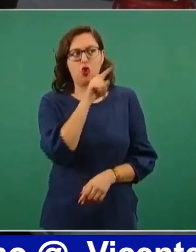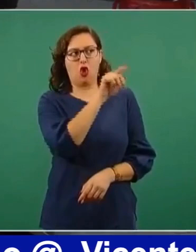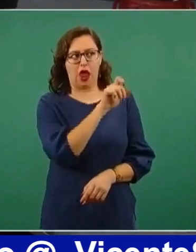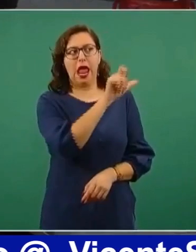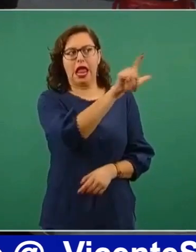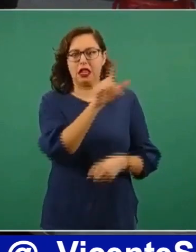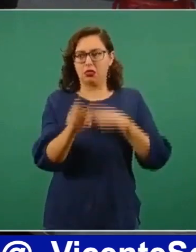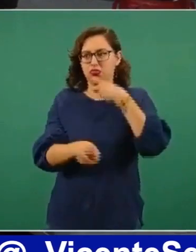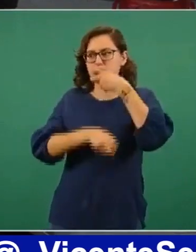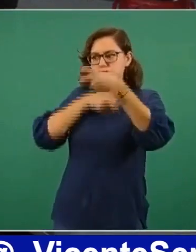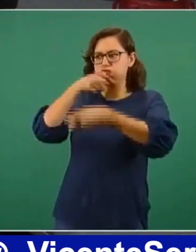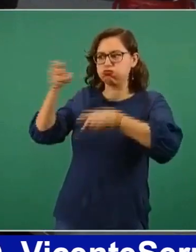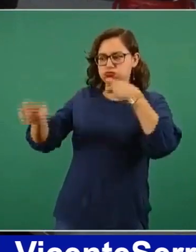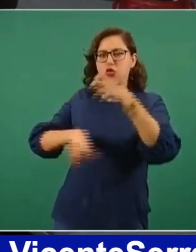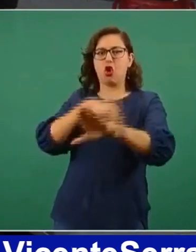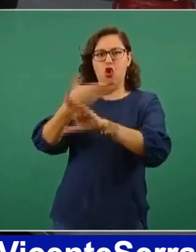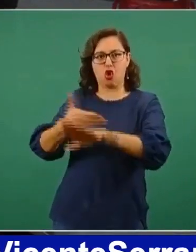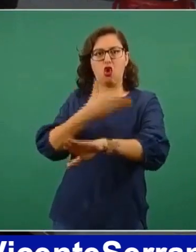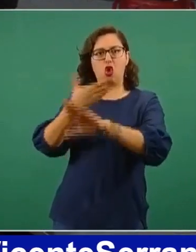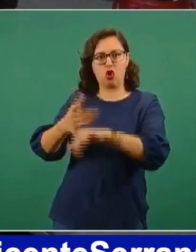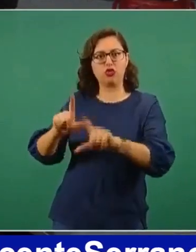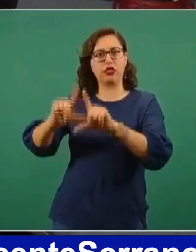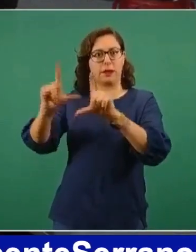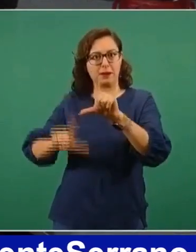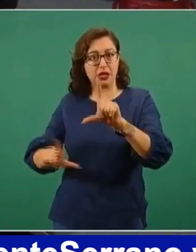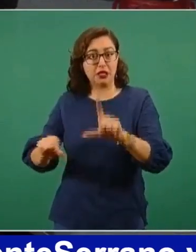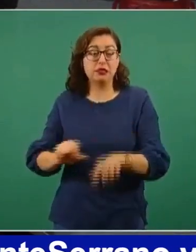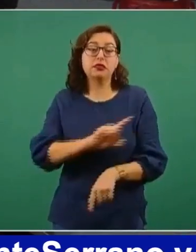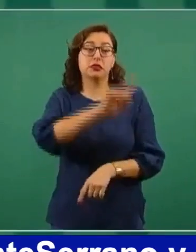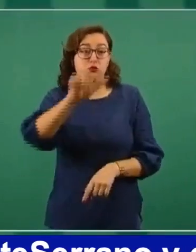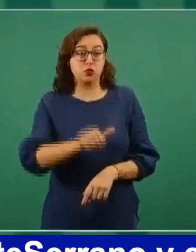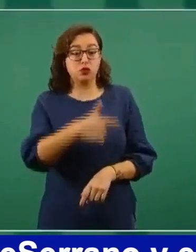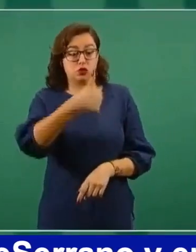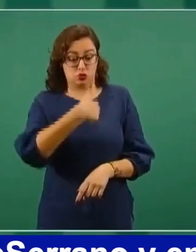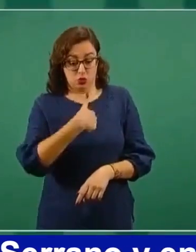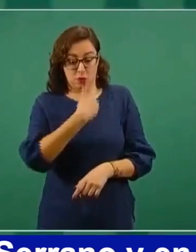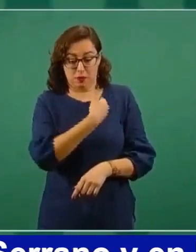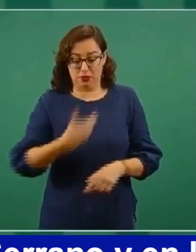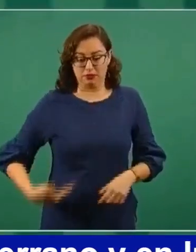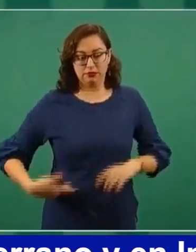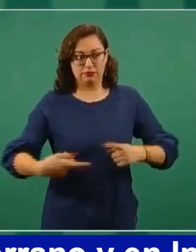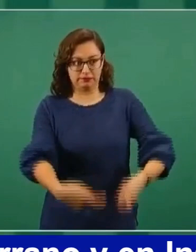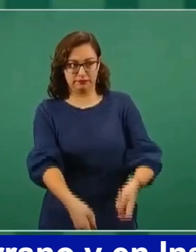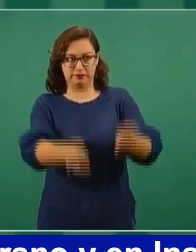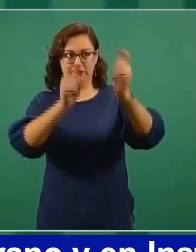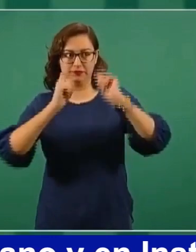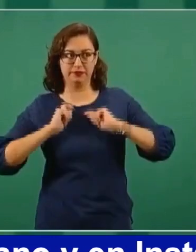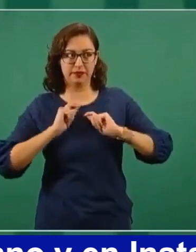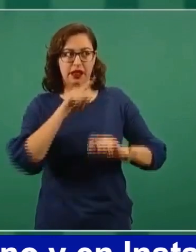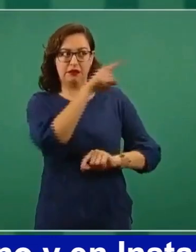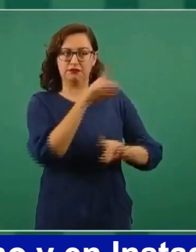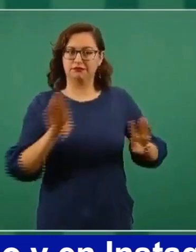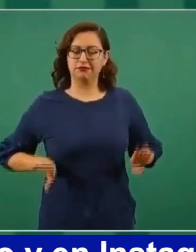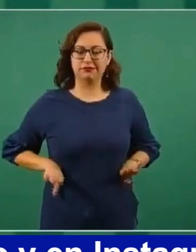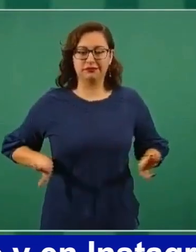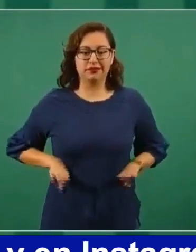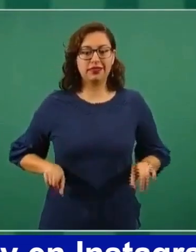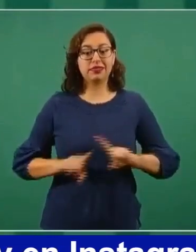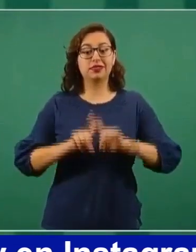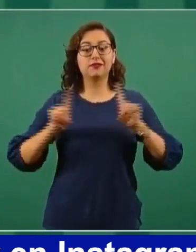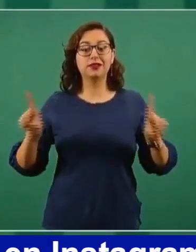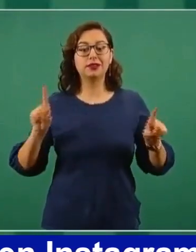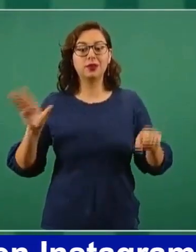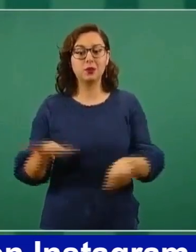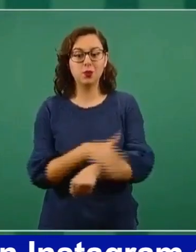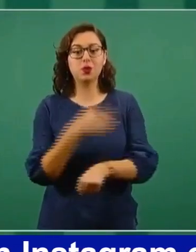Empiezan a haber cambios a partir de que llegáramos a la presidencia. Porque desde el principio definimos que